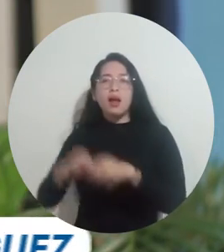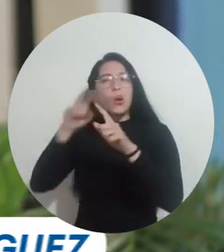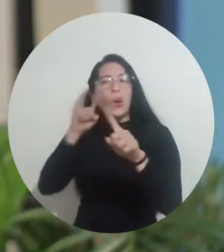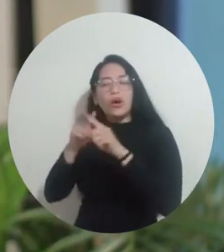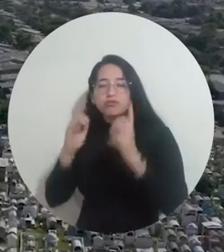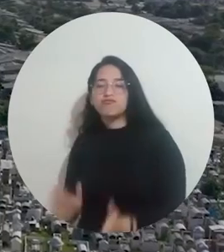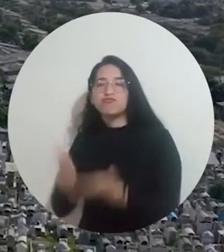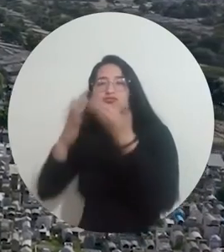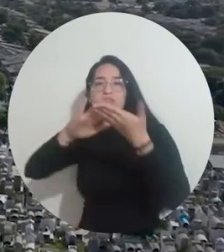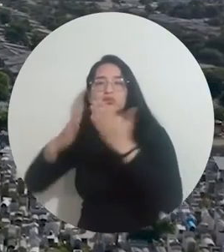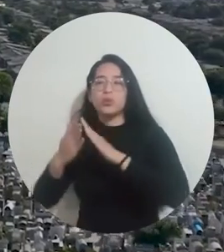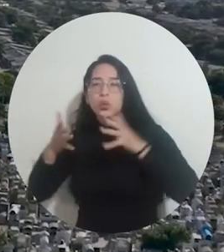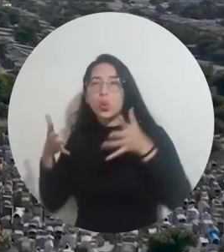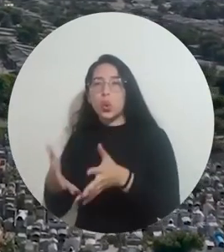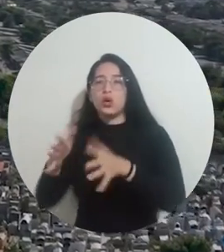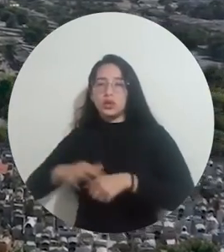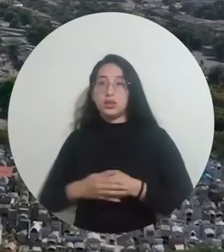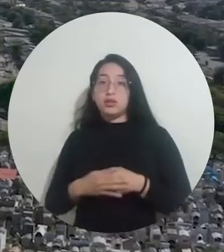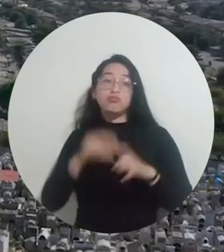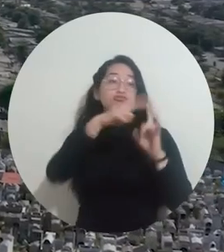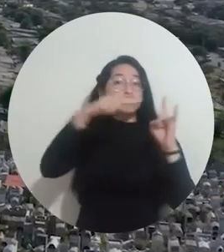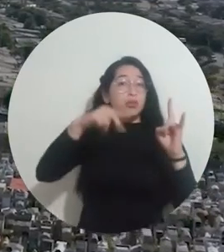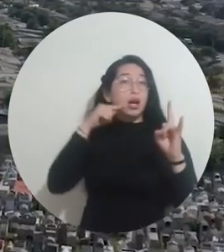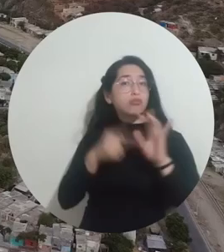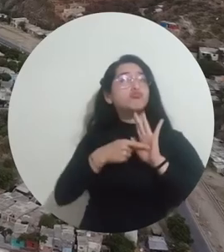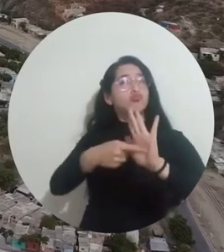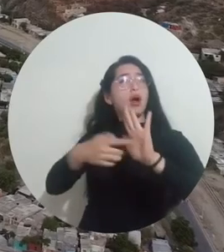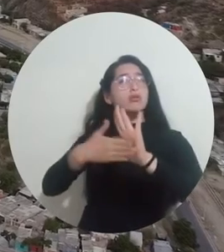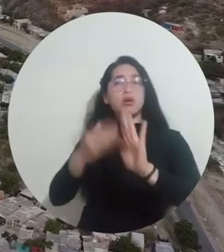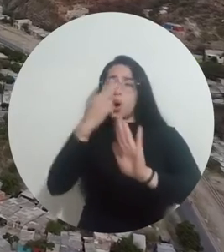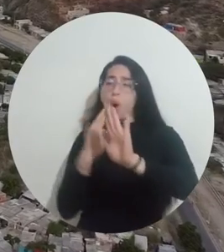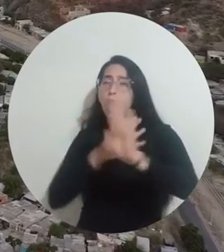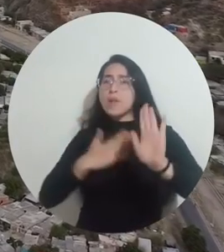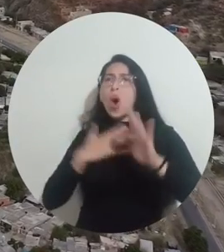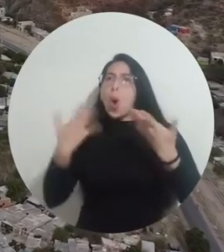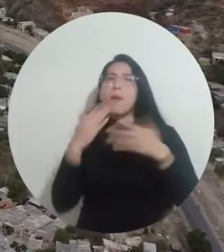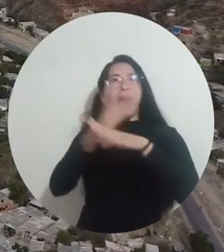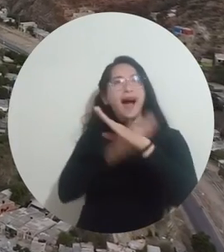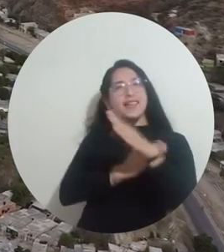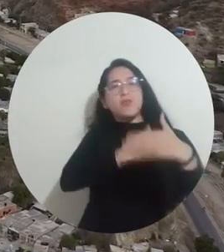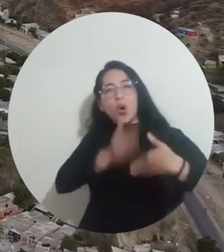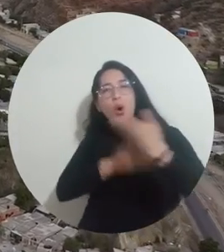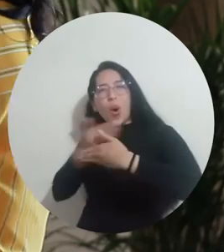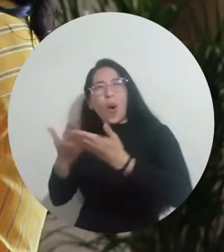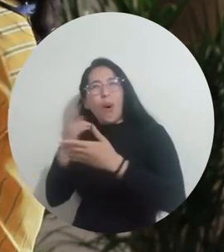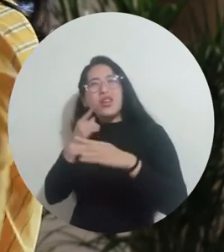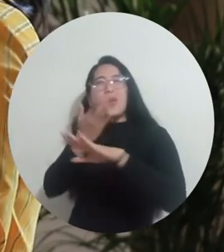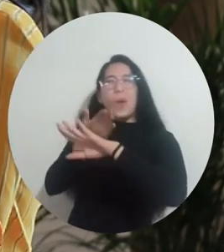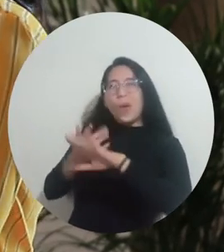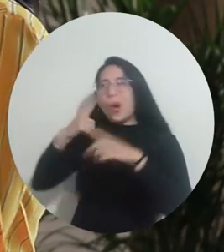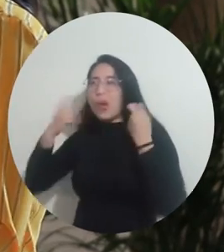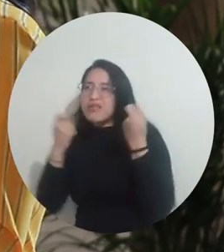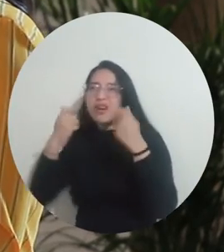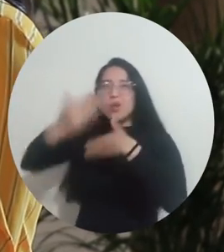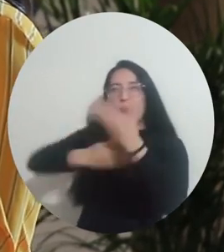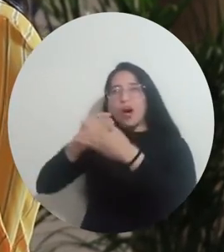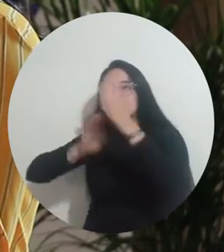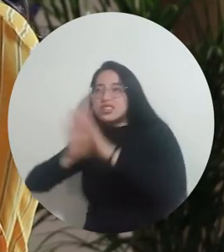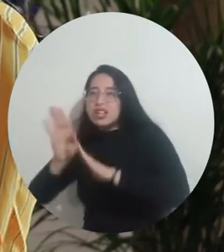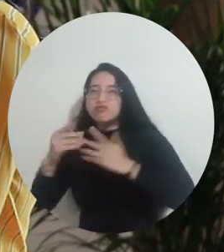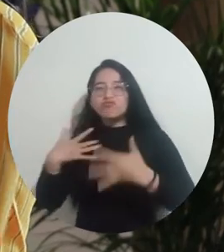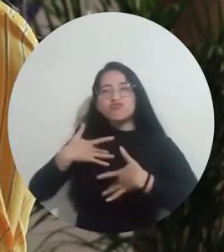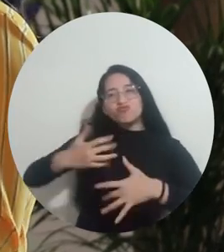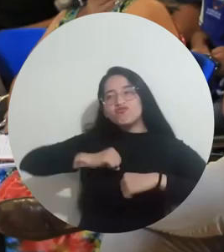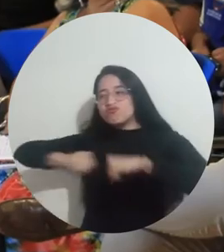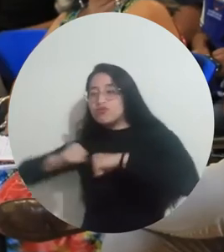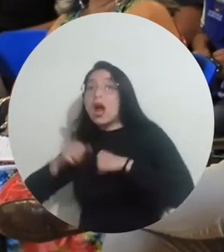llegar a la comunidad. Uri Magdalena sigue ratificando su compromiso con las poblaciones del departamento y la región Caribe a través de estas iniciativas de